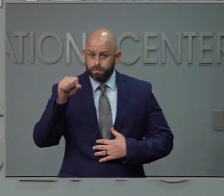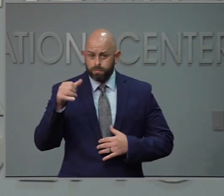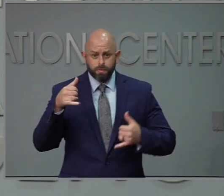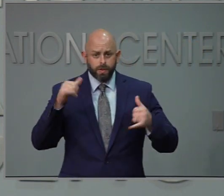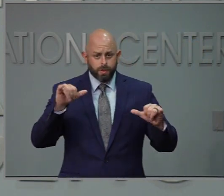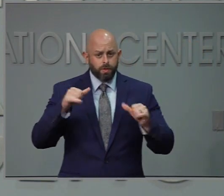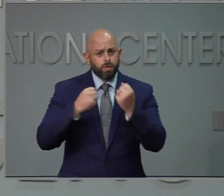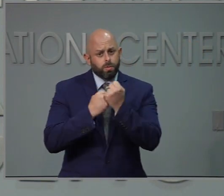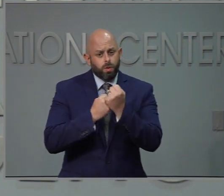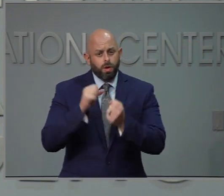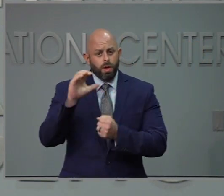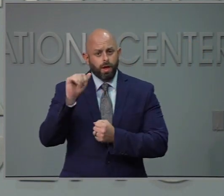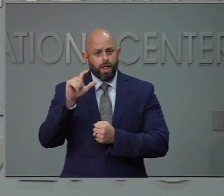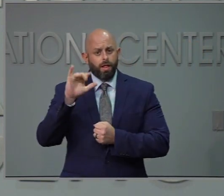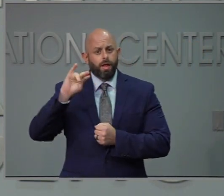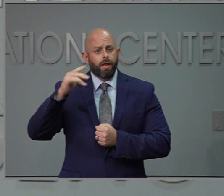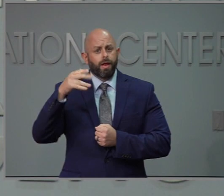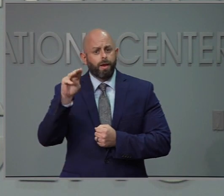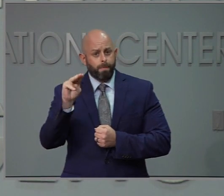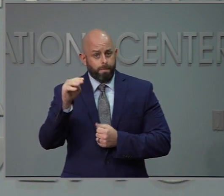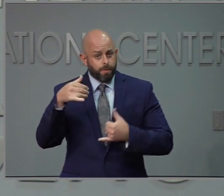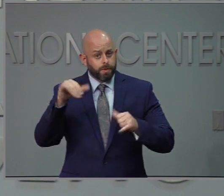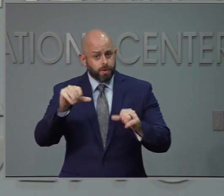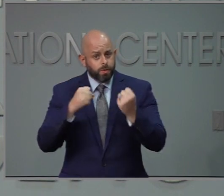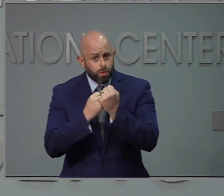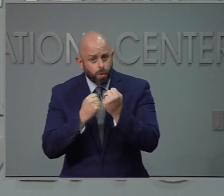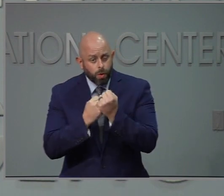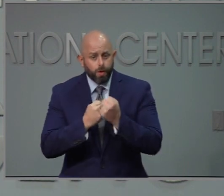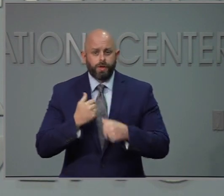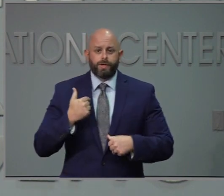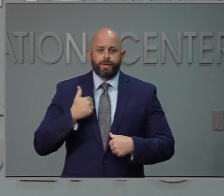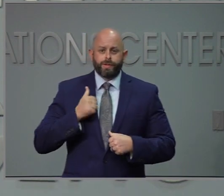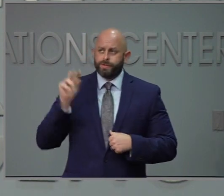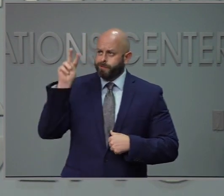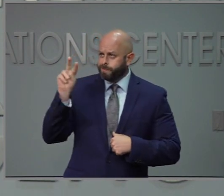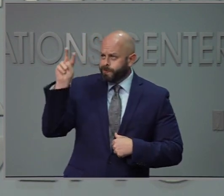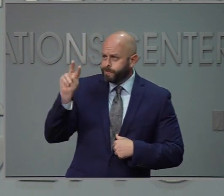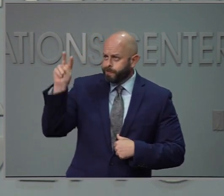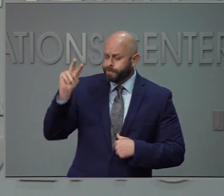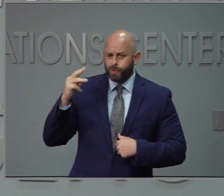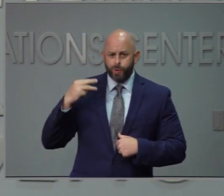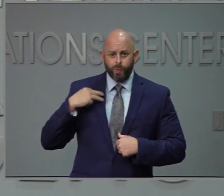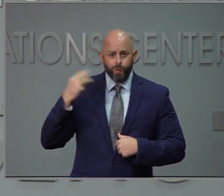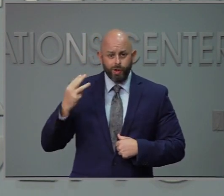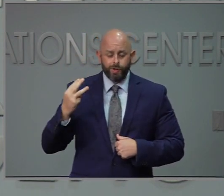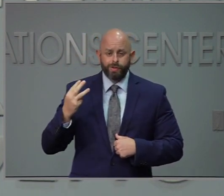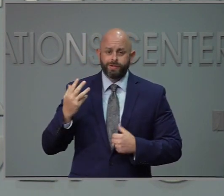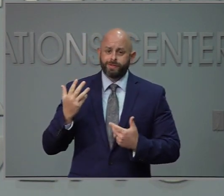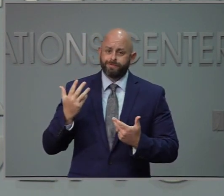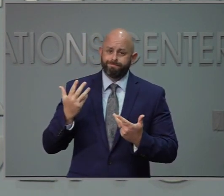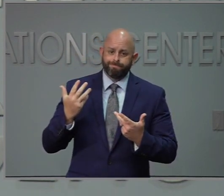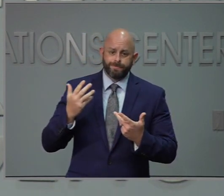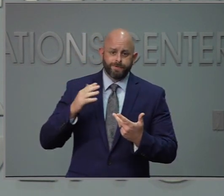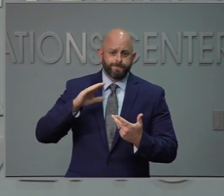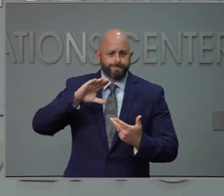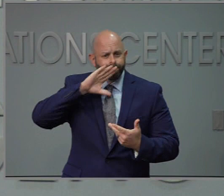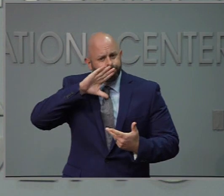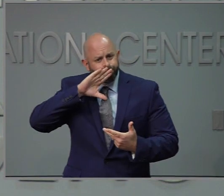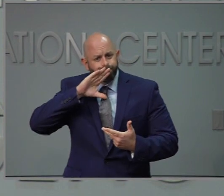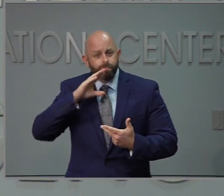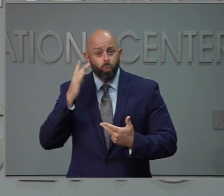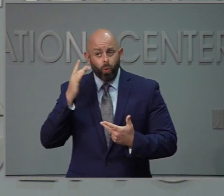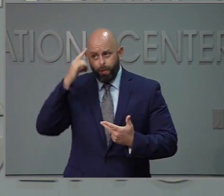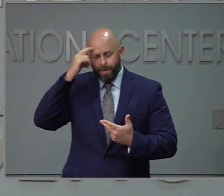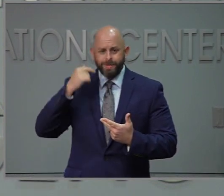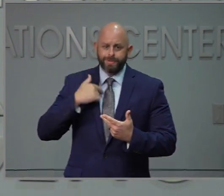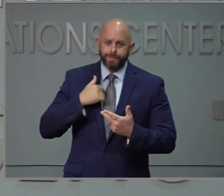relacionado con este virus y lo que necesitamos hacer para proteger a otras personas para que se protejan también ellos mismos. Cuando